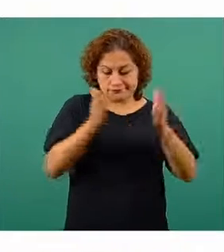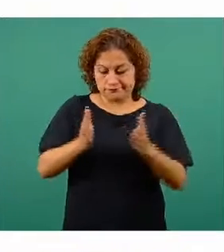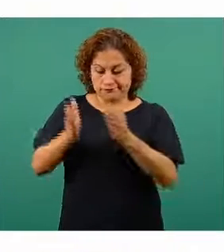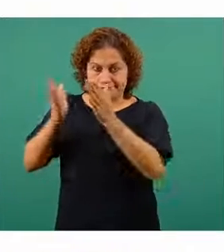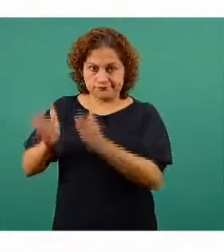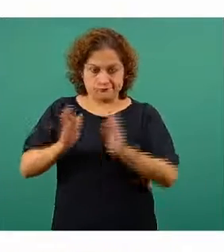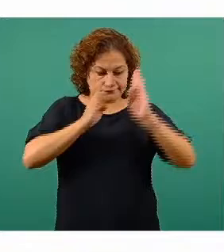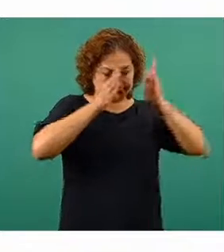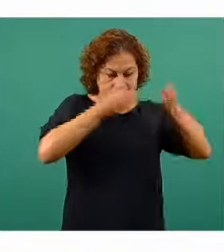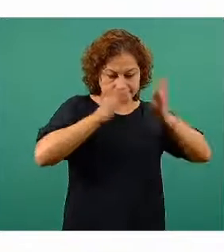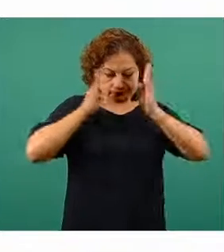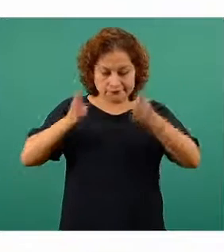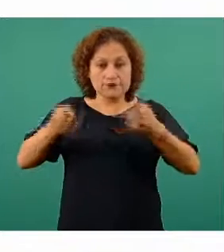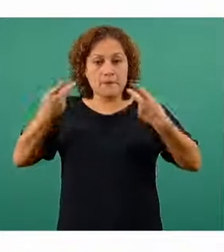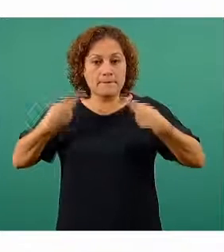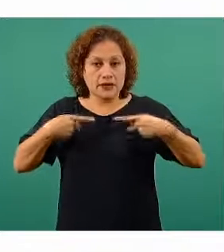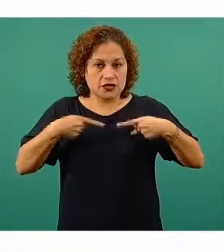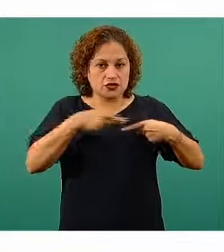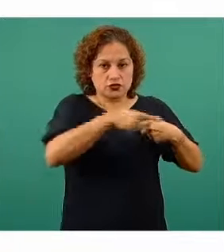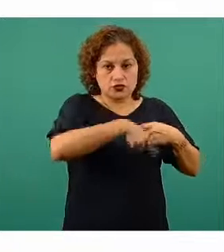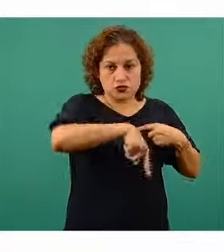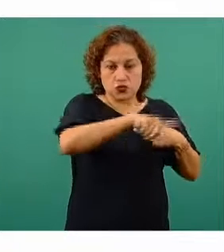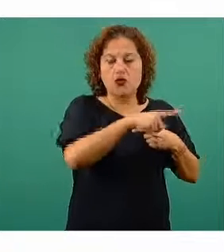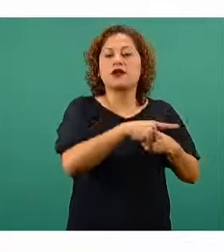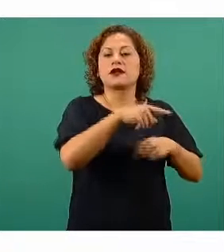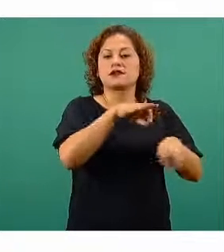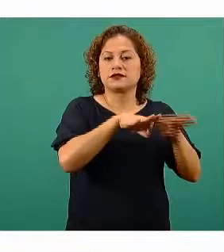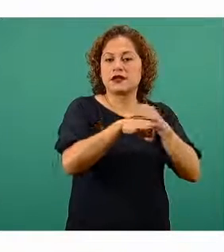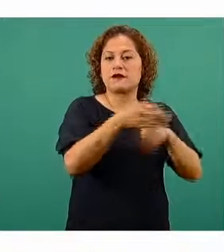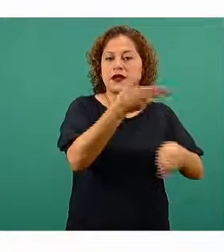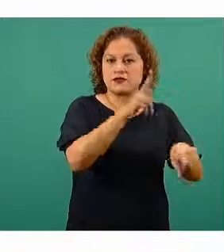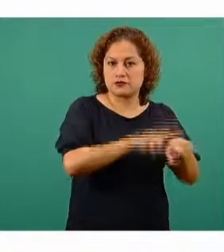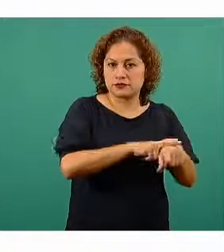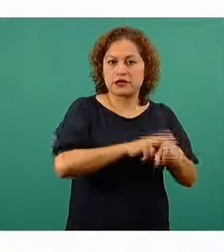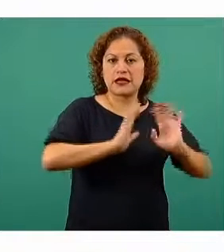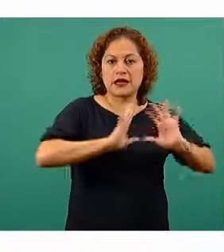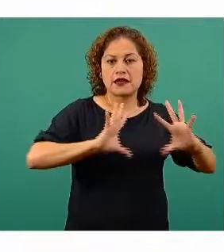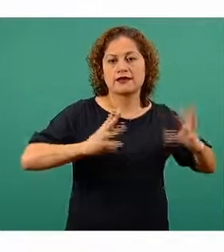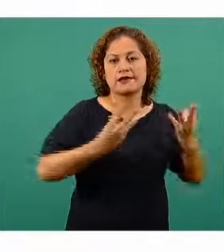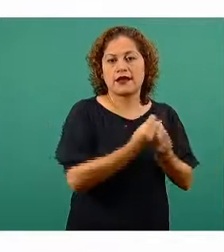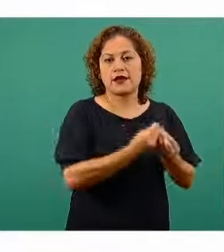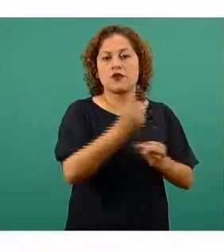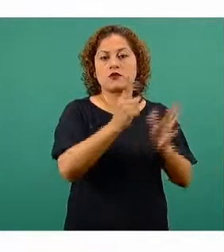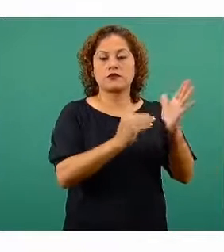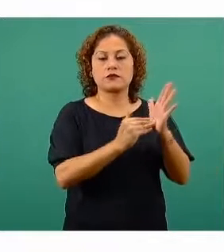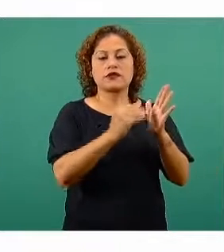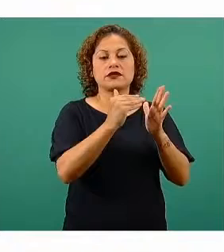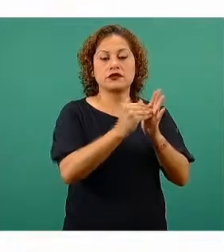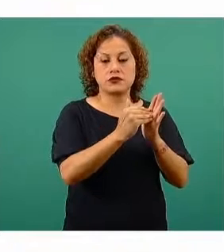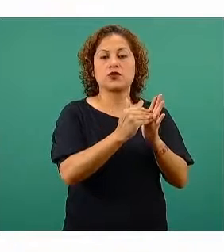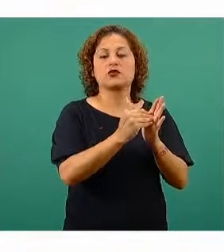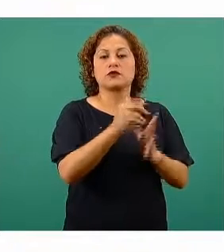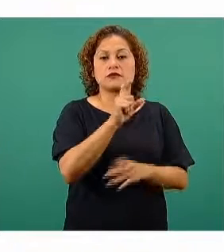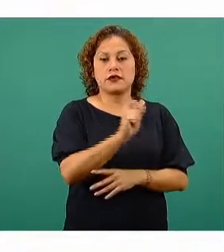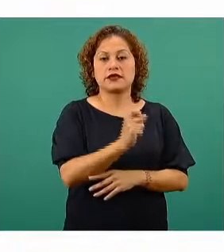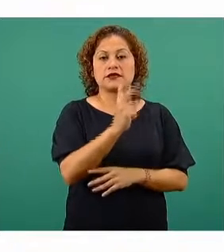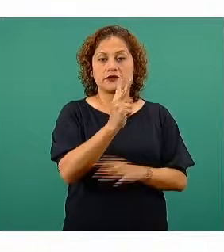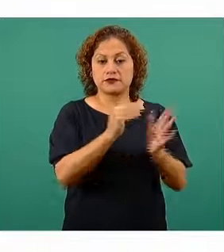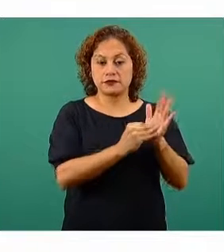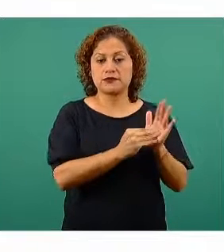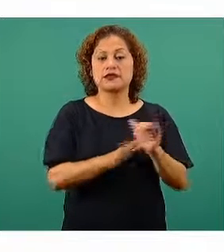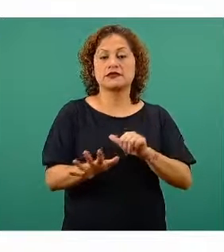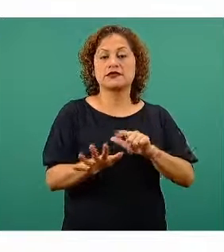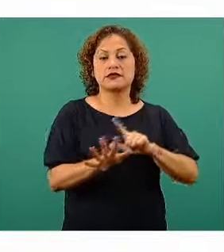vacunado actualmente. El personal de salud rebasa ya el millón de personas vacunadas. Un millón veintidós mil